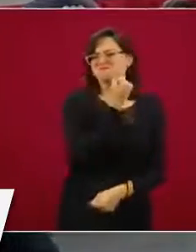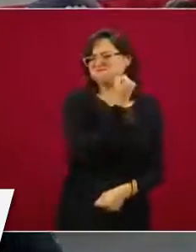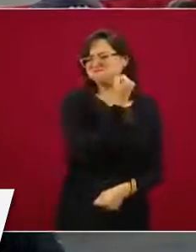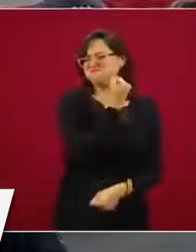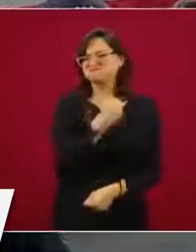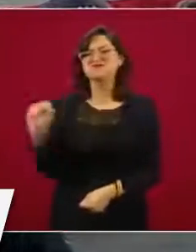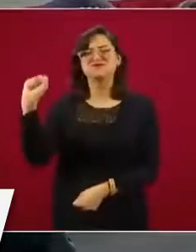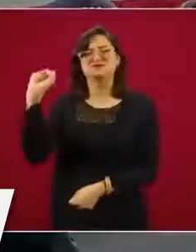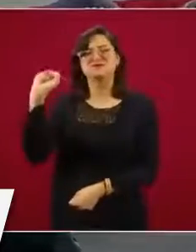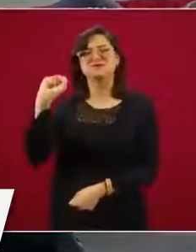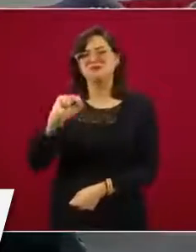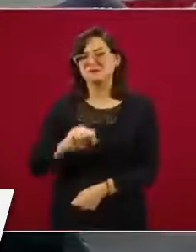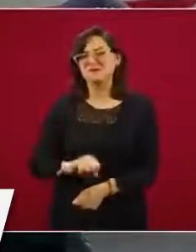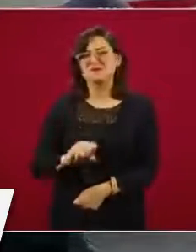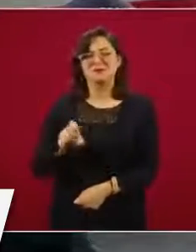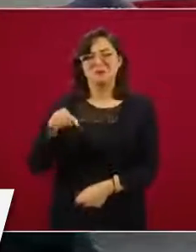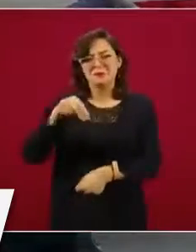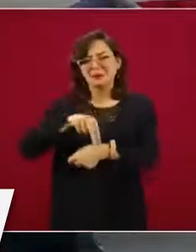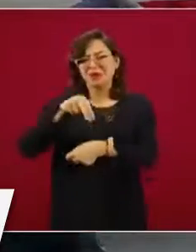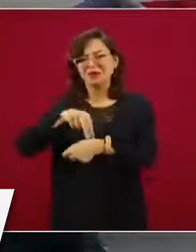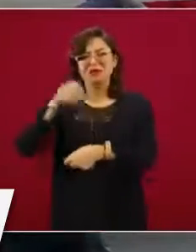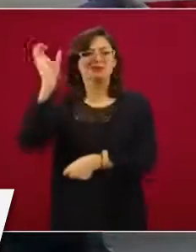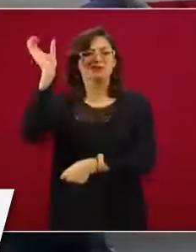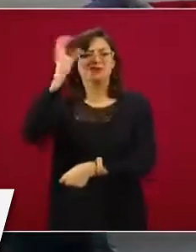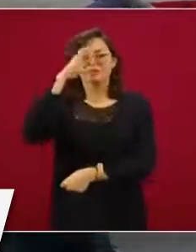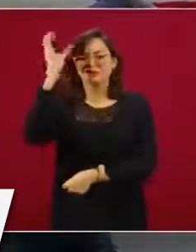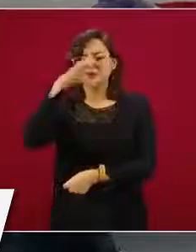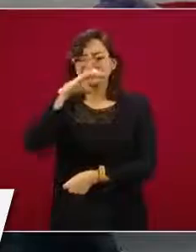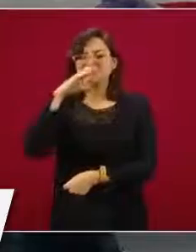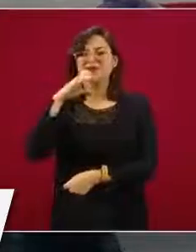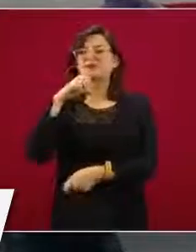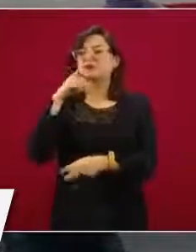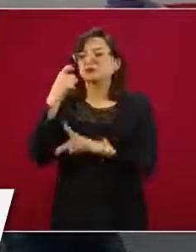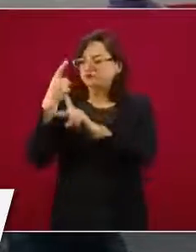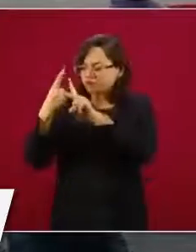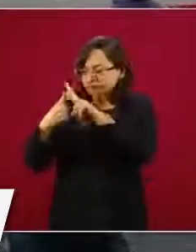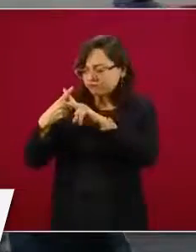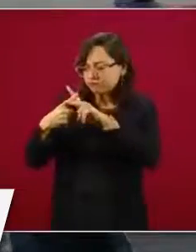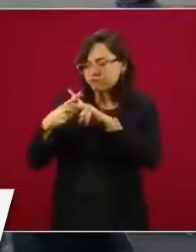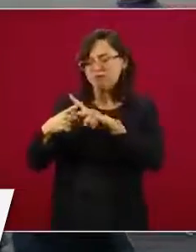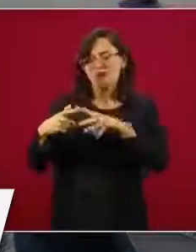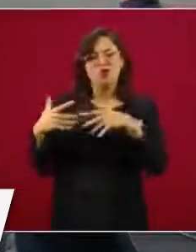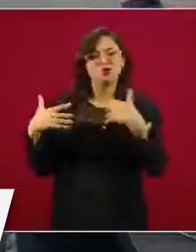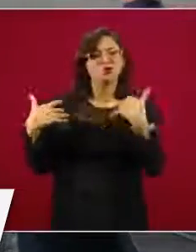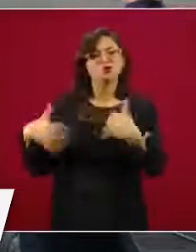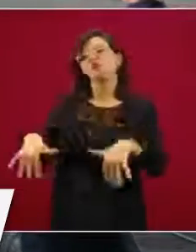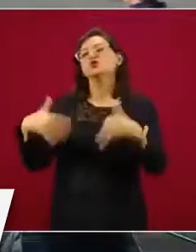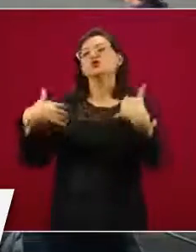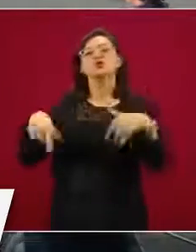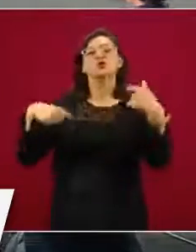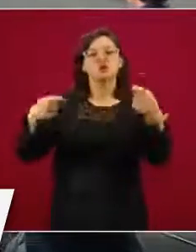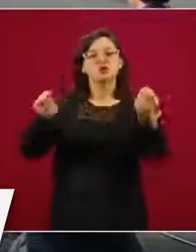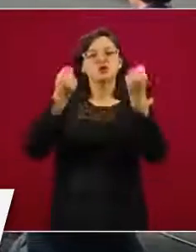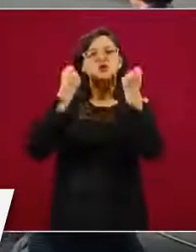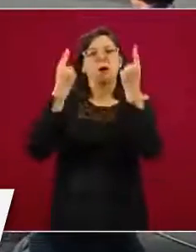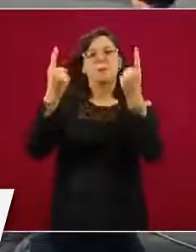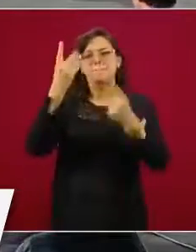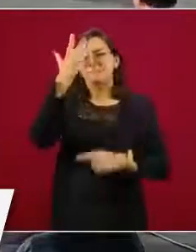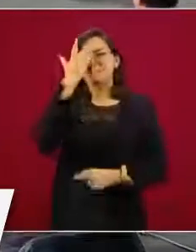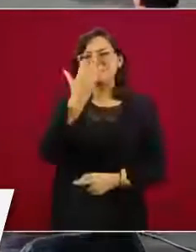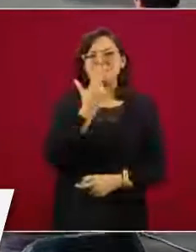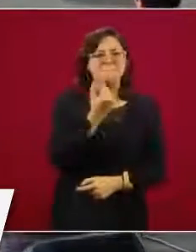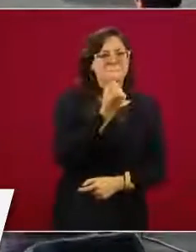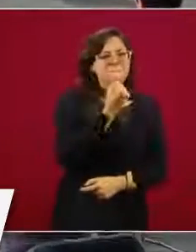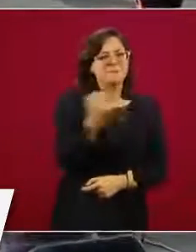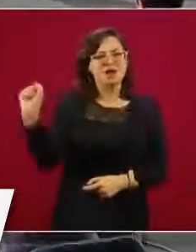los médicos, los científicos y también los matemáticos que nos están ayudando en las proyecciones.